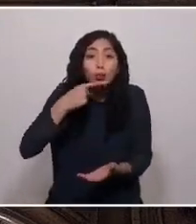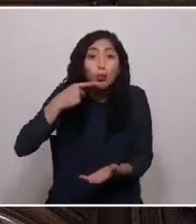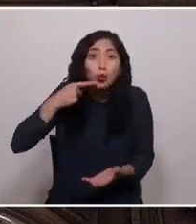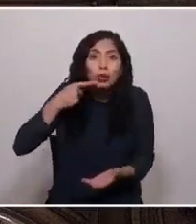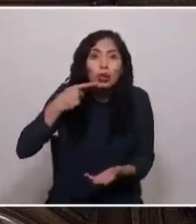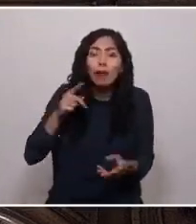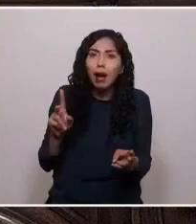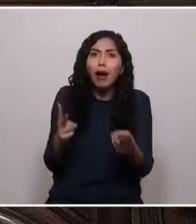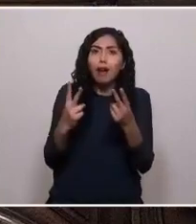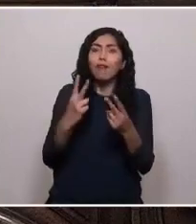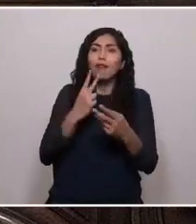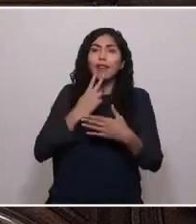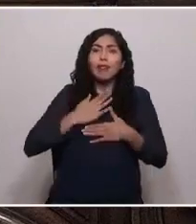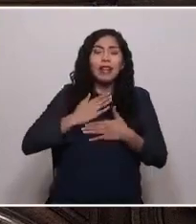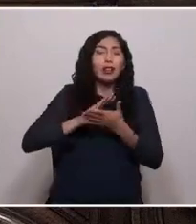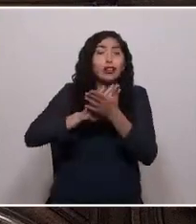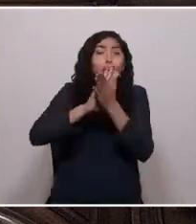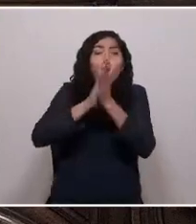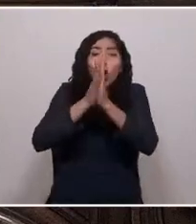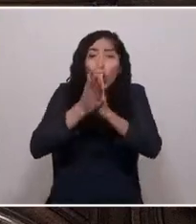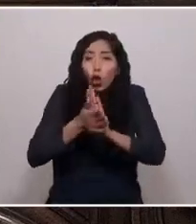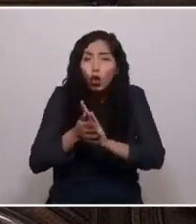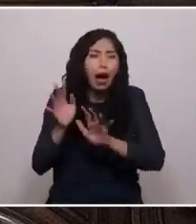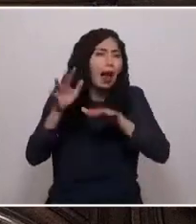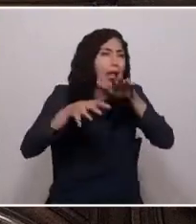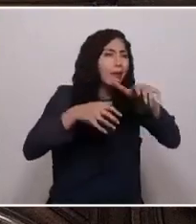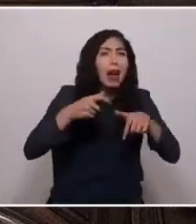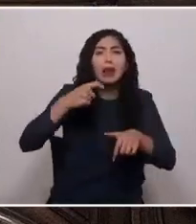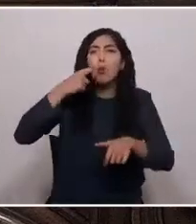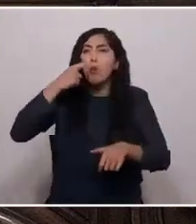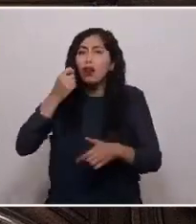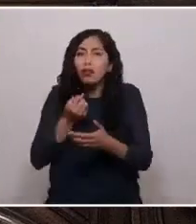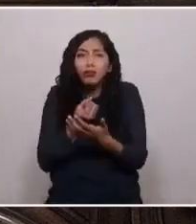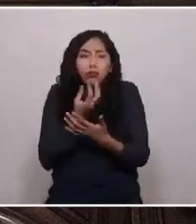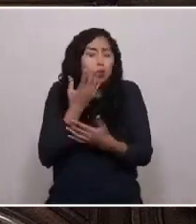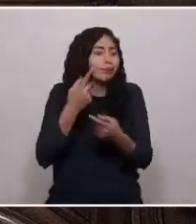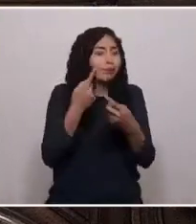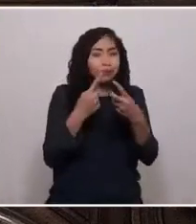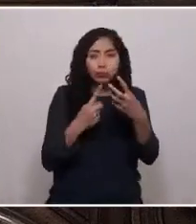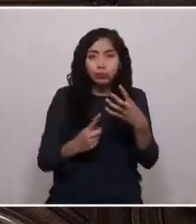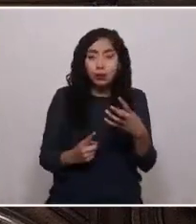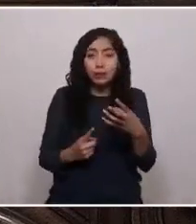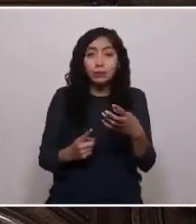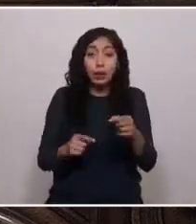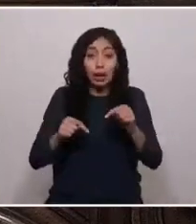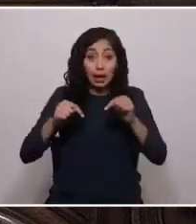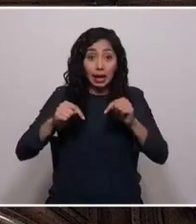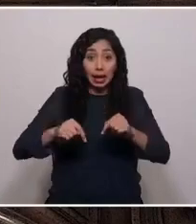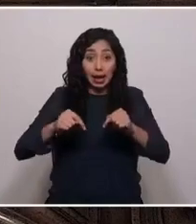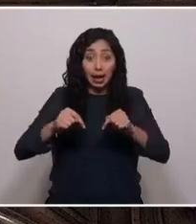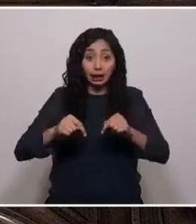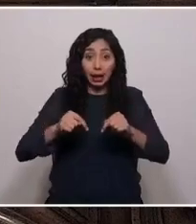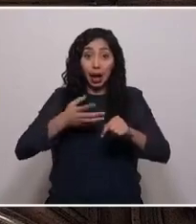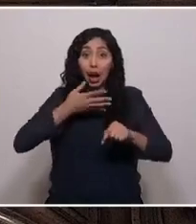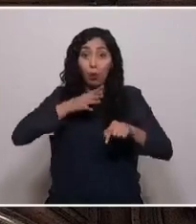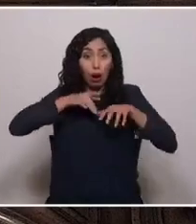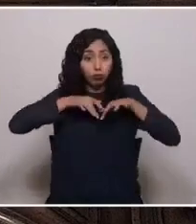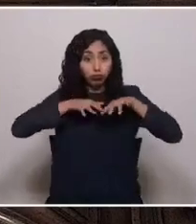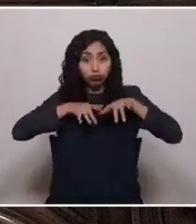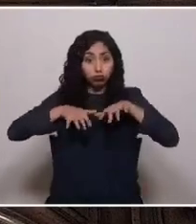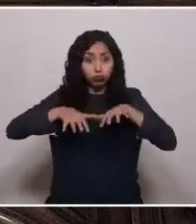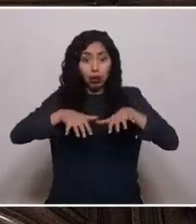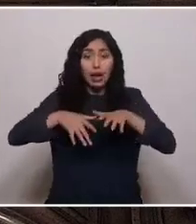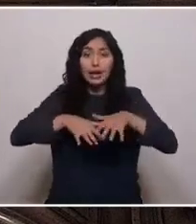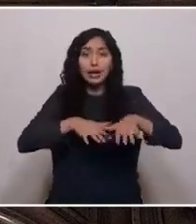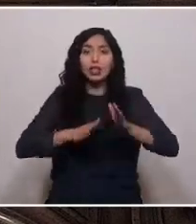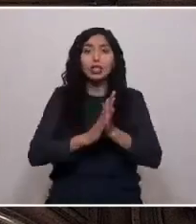sobrevivencia de todos los seres vivos y de la humanidad. En el curso de esta ruta de agua, pasamos por el río